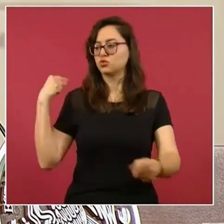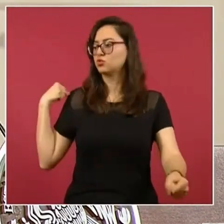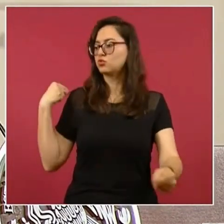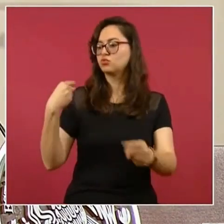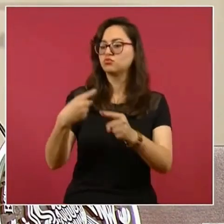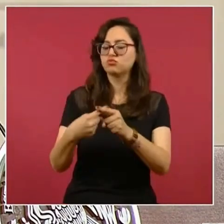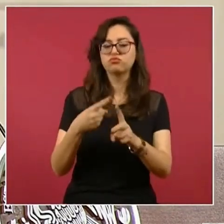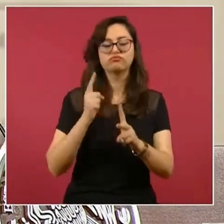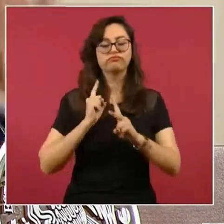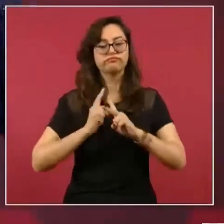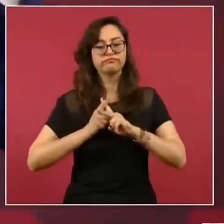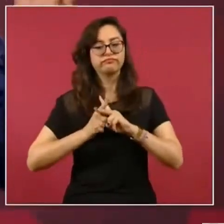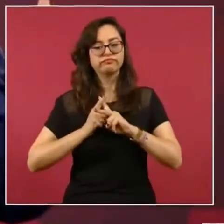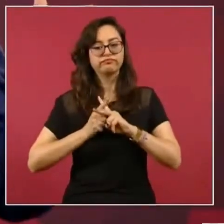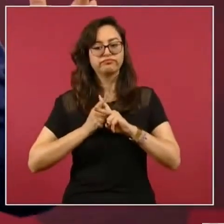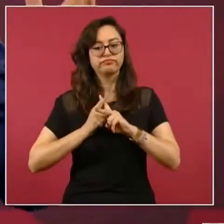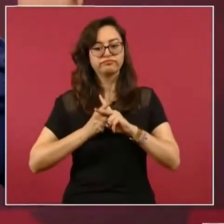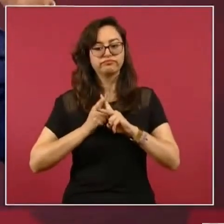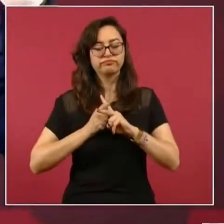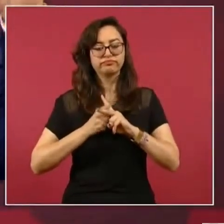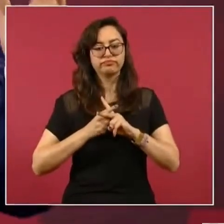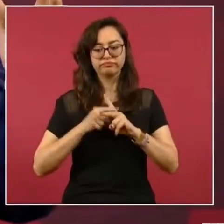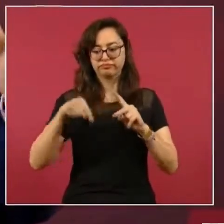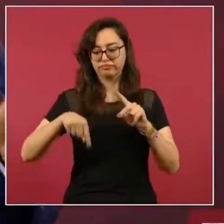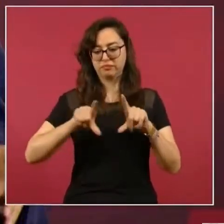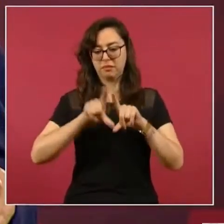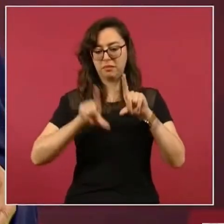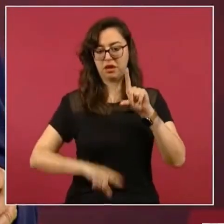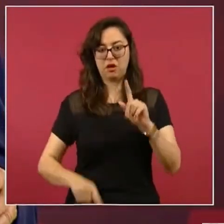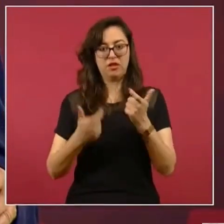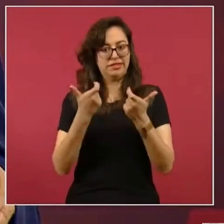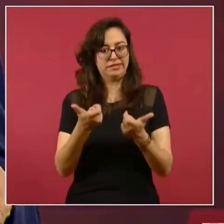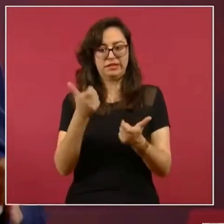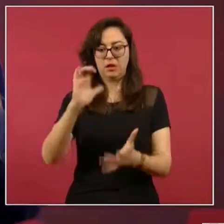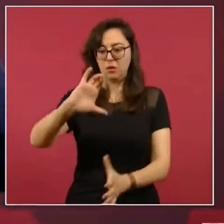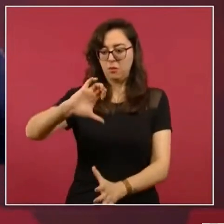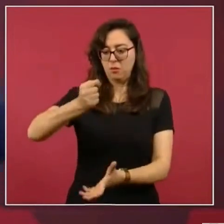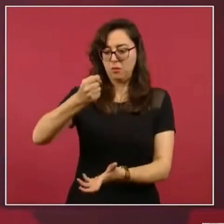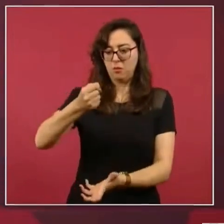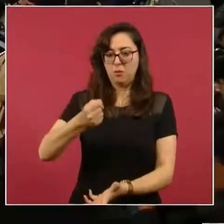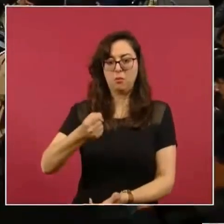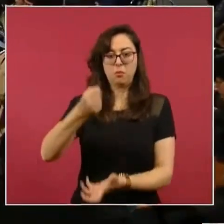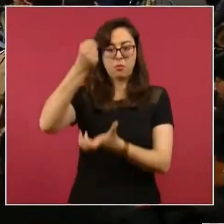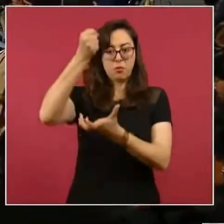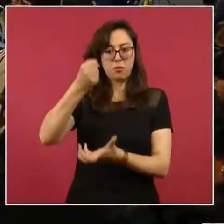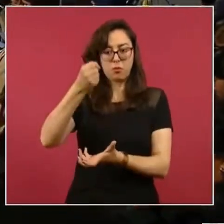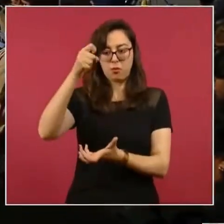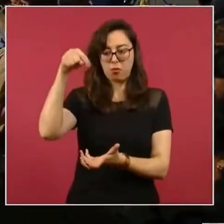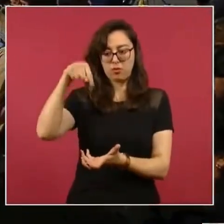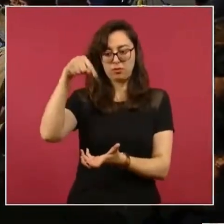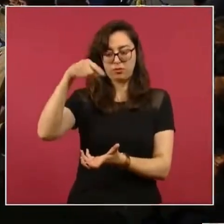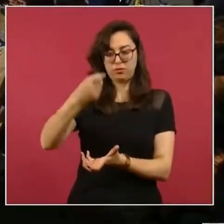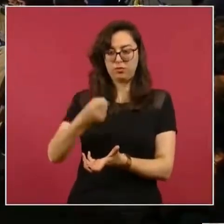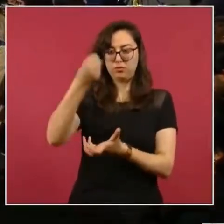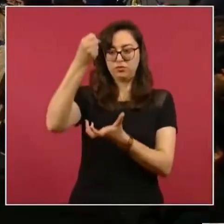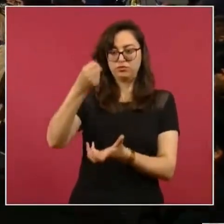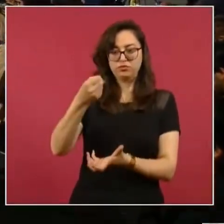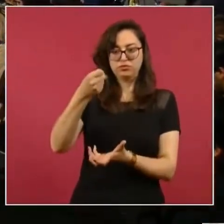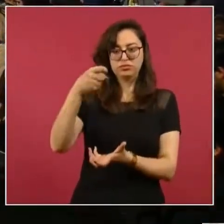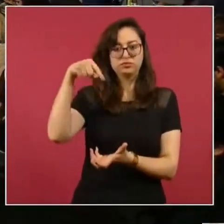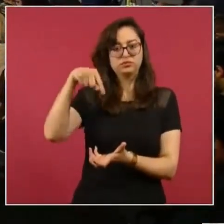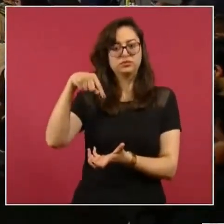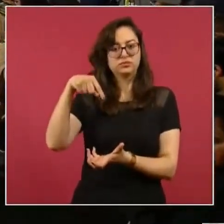el presupuesto, el presupuesto público, se